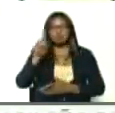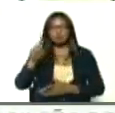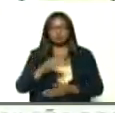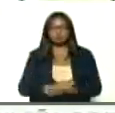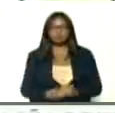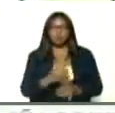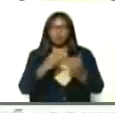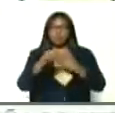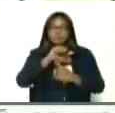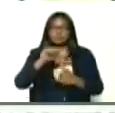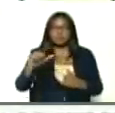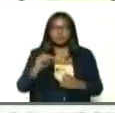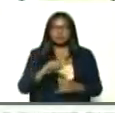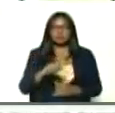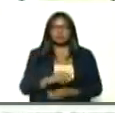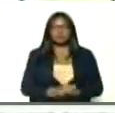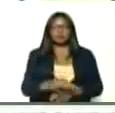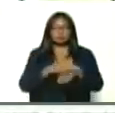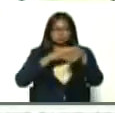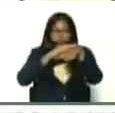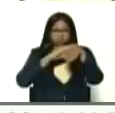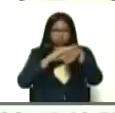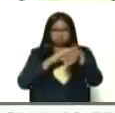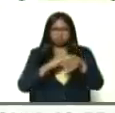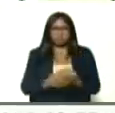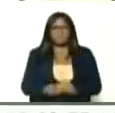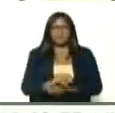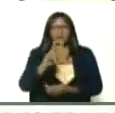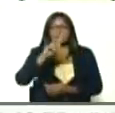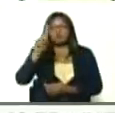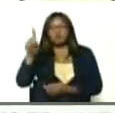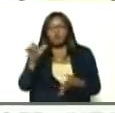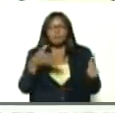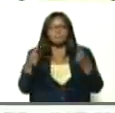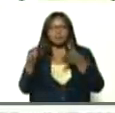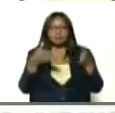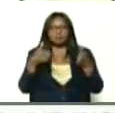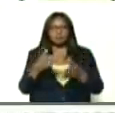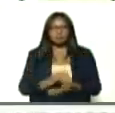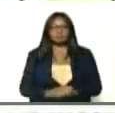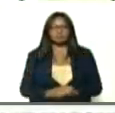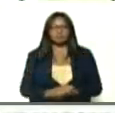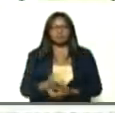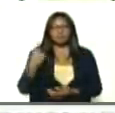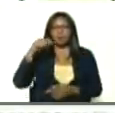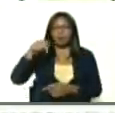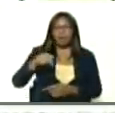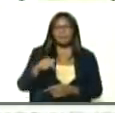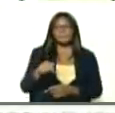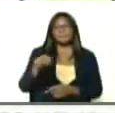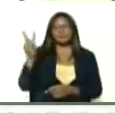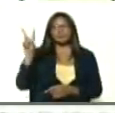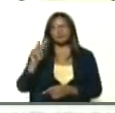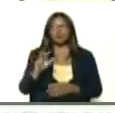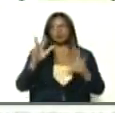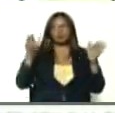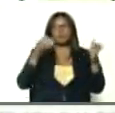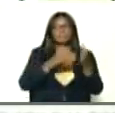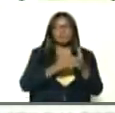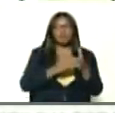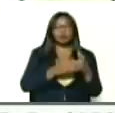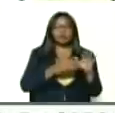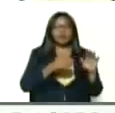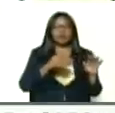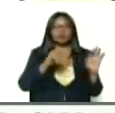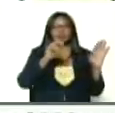última semana, la última, perdón, para el 21 de marzo, tenemos en Venezuela, 8,872